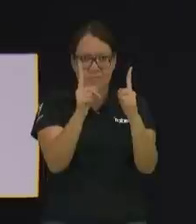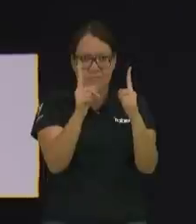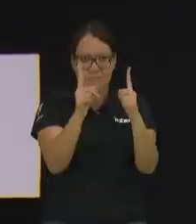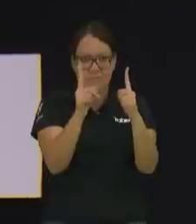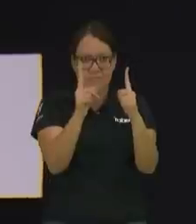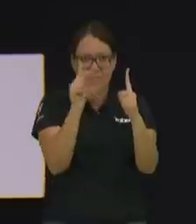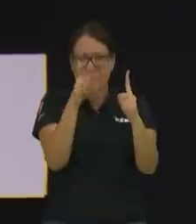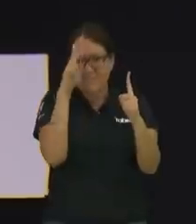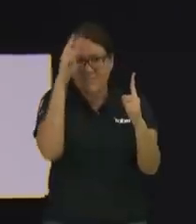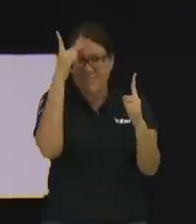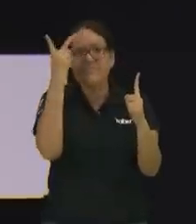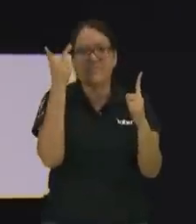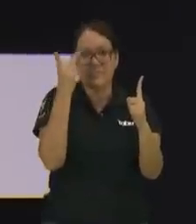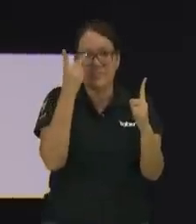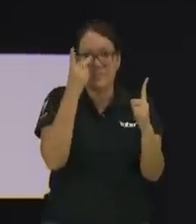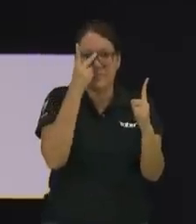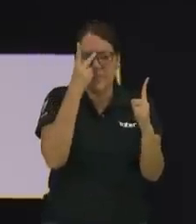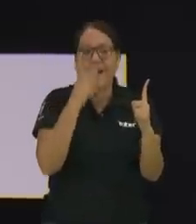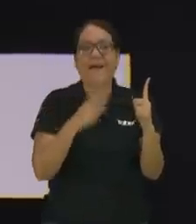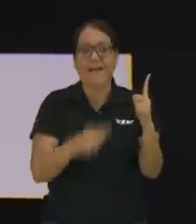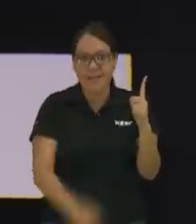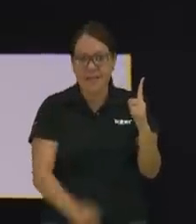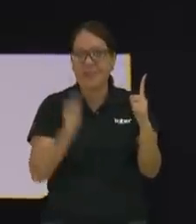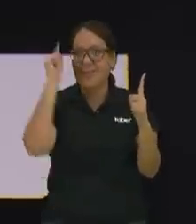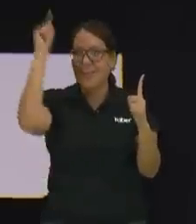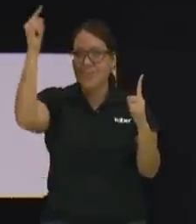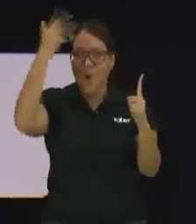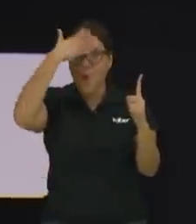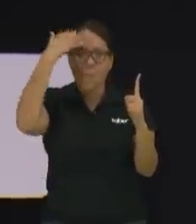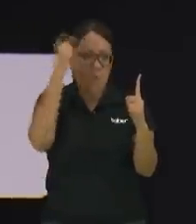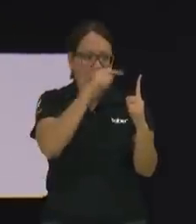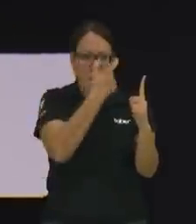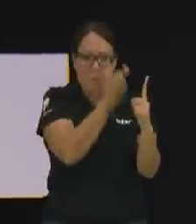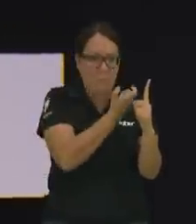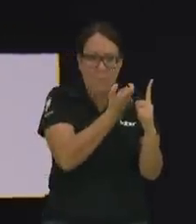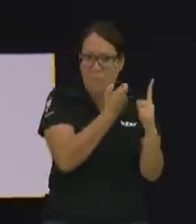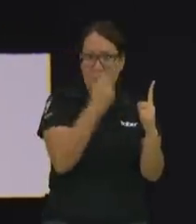¿sabe qué dice? Dios no se olvida ni del rico ni del pobre